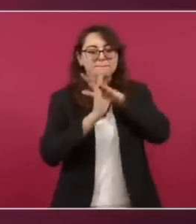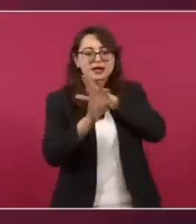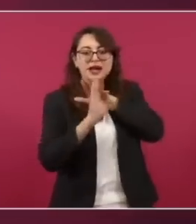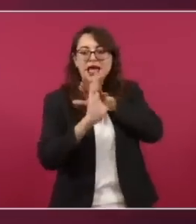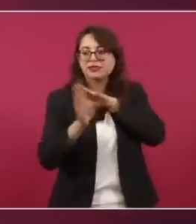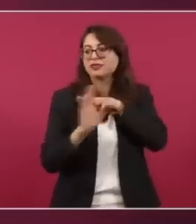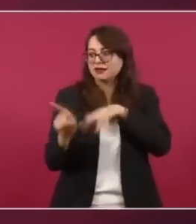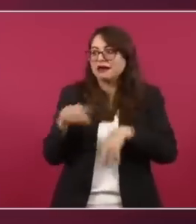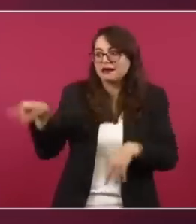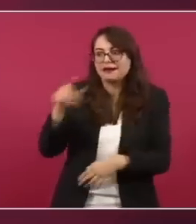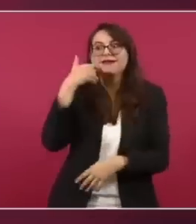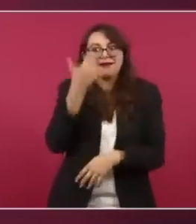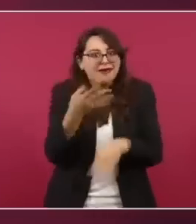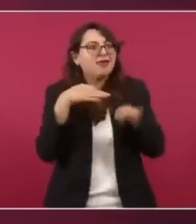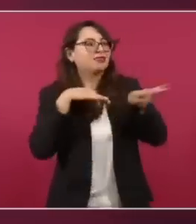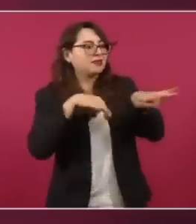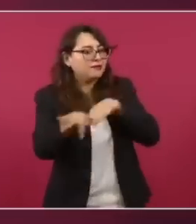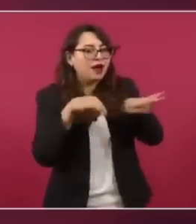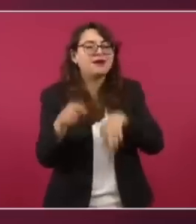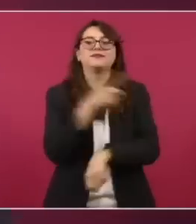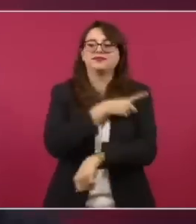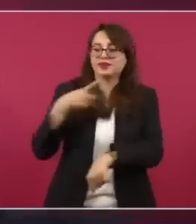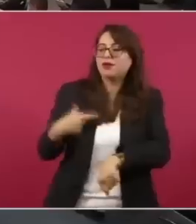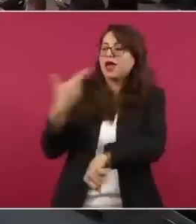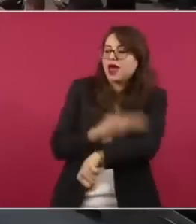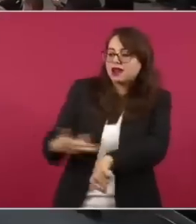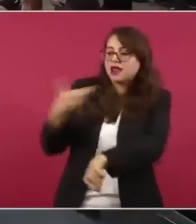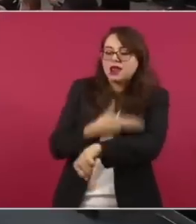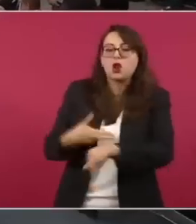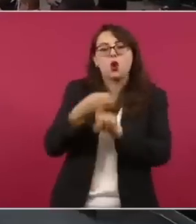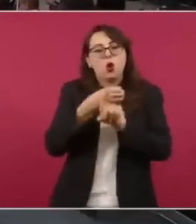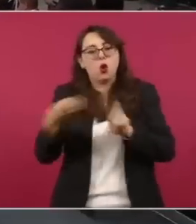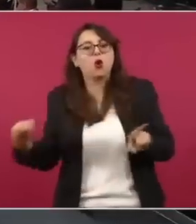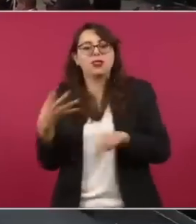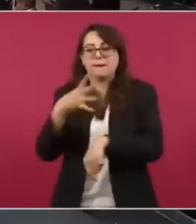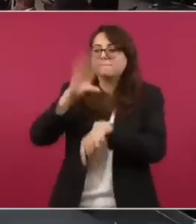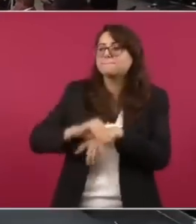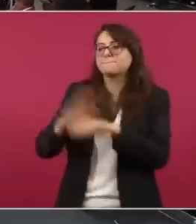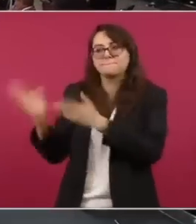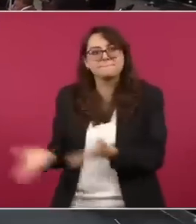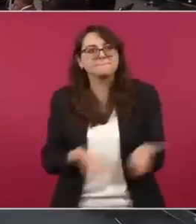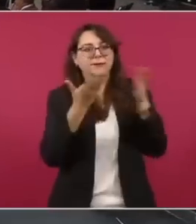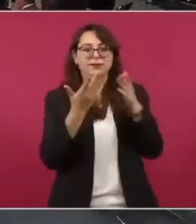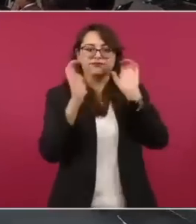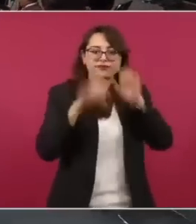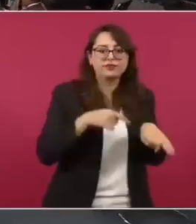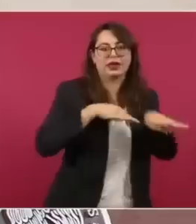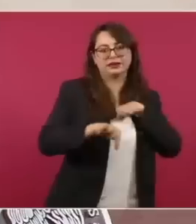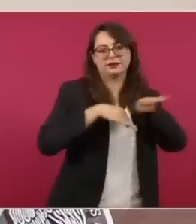No es correcto el estar rechazando a migrantes